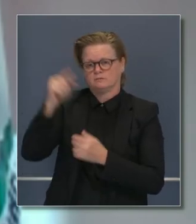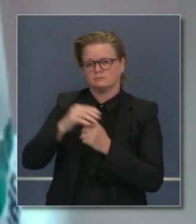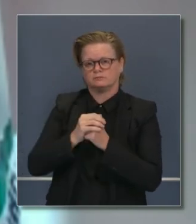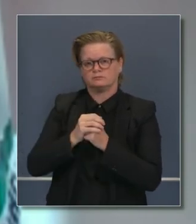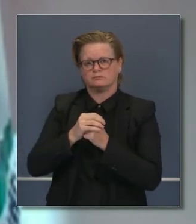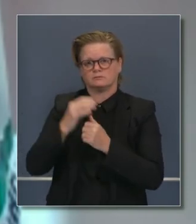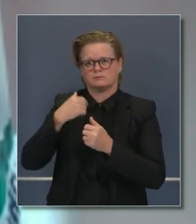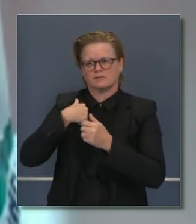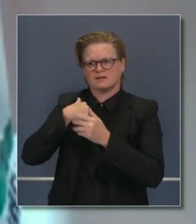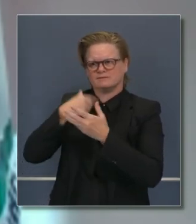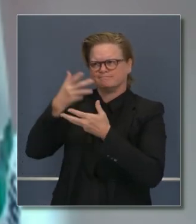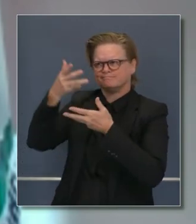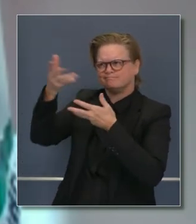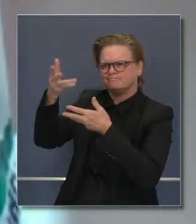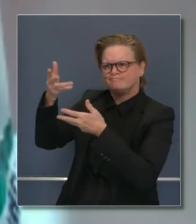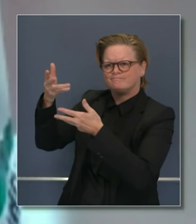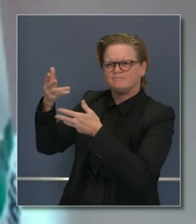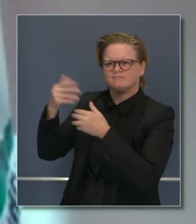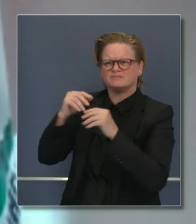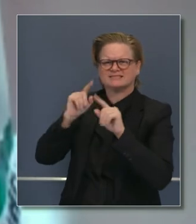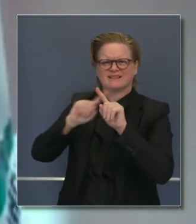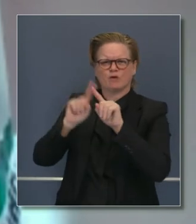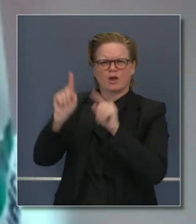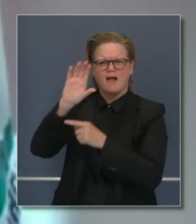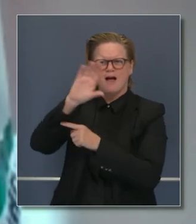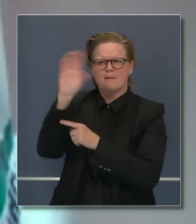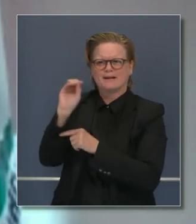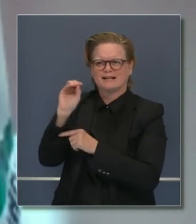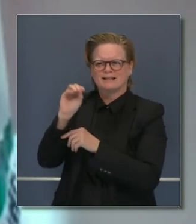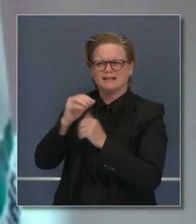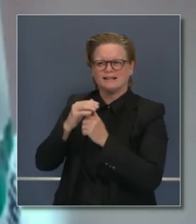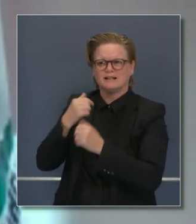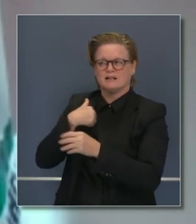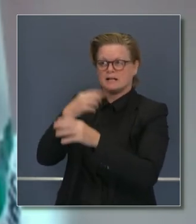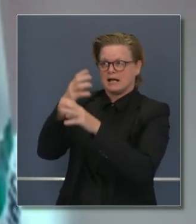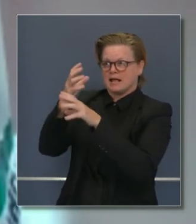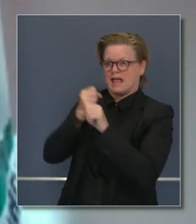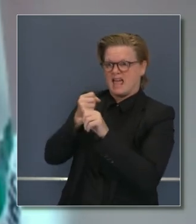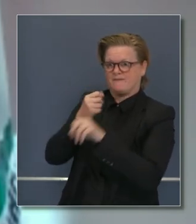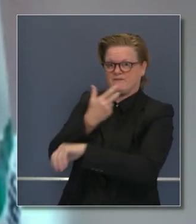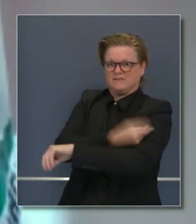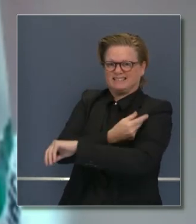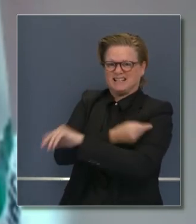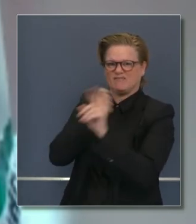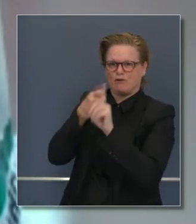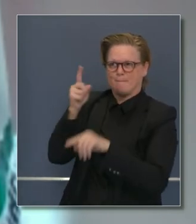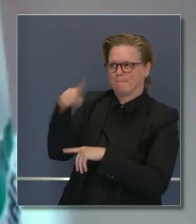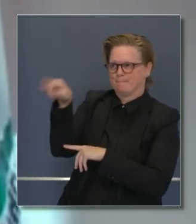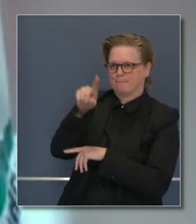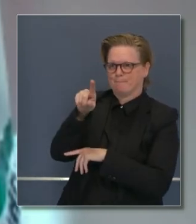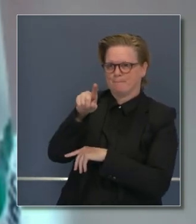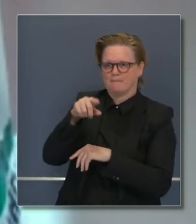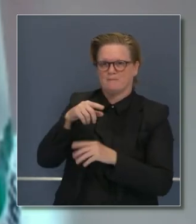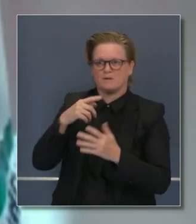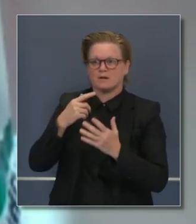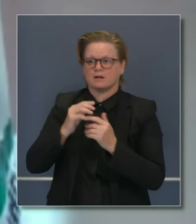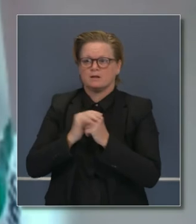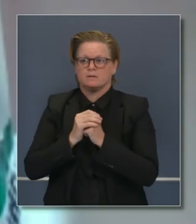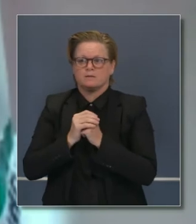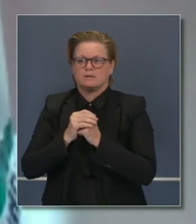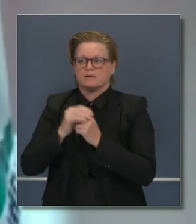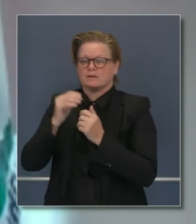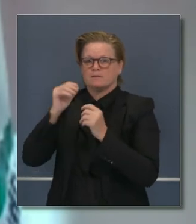fabricantes para cerciorarnos de recibir todas las vacunas tan pronto sea posible. Sean 40 millones